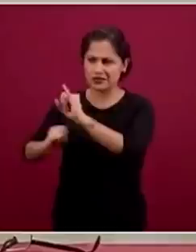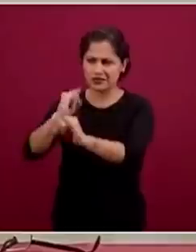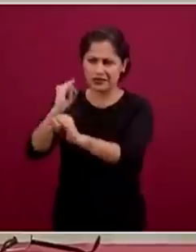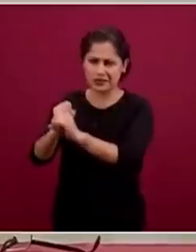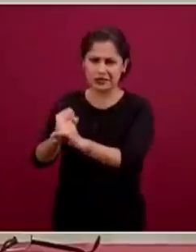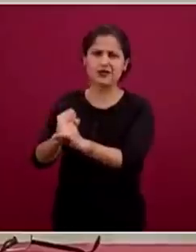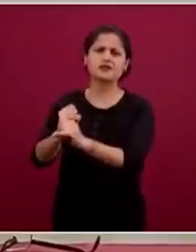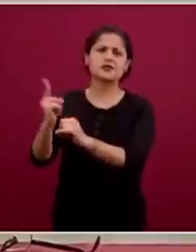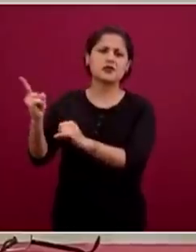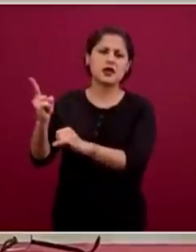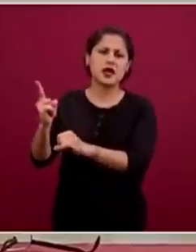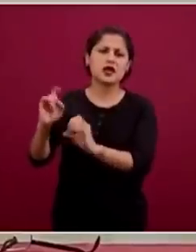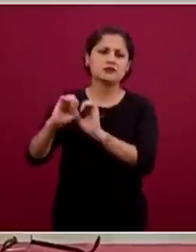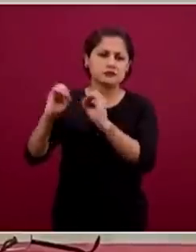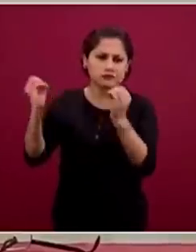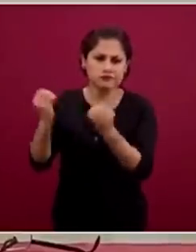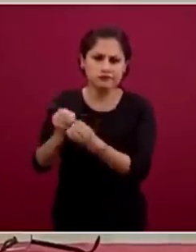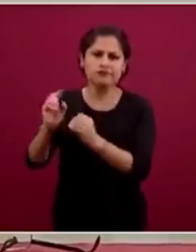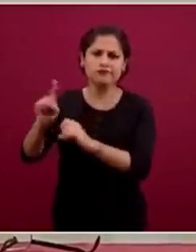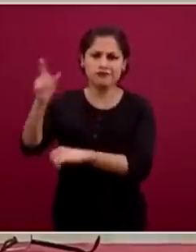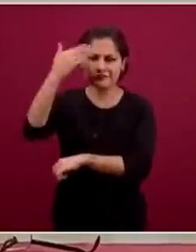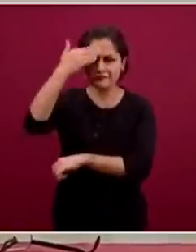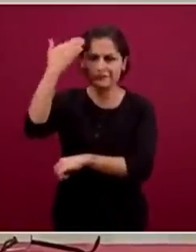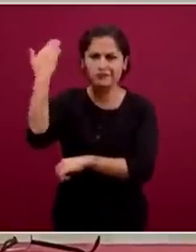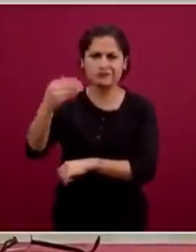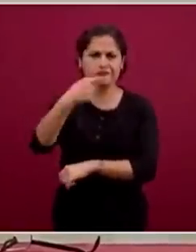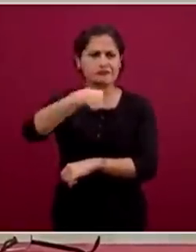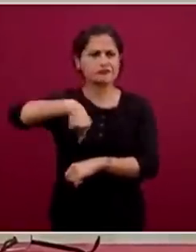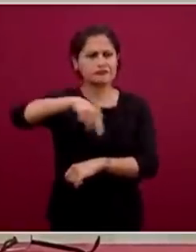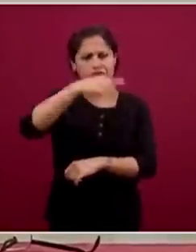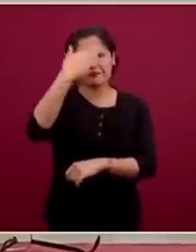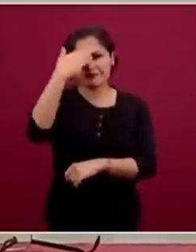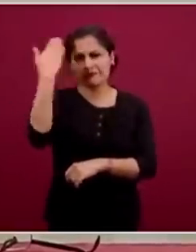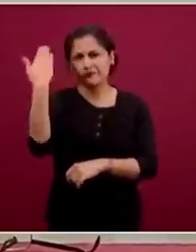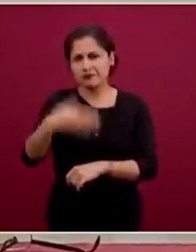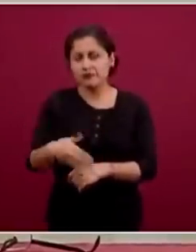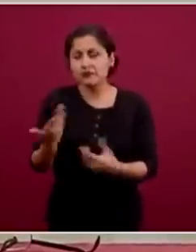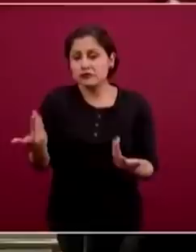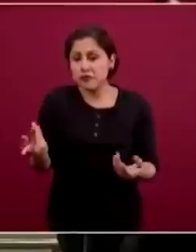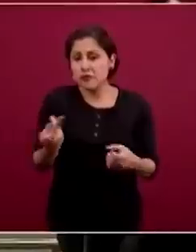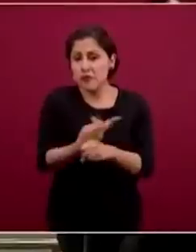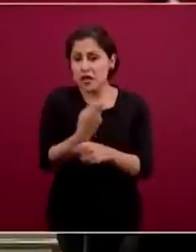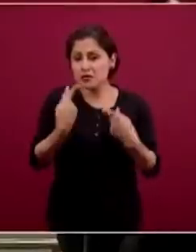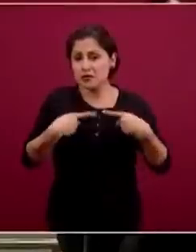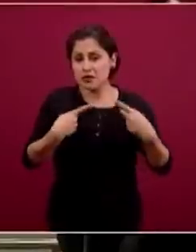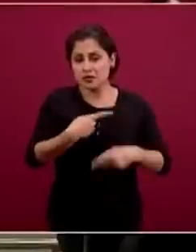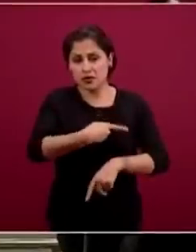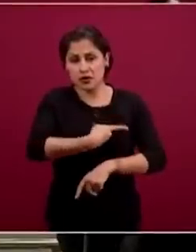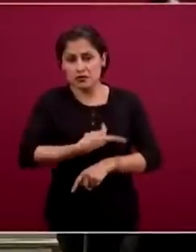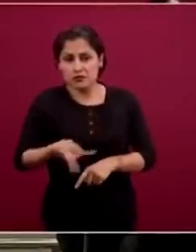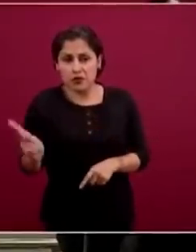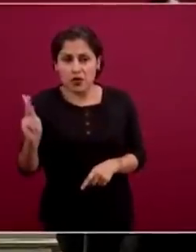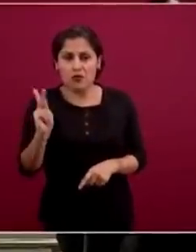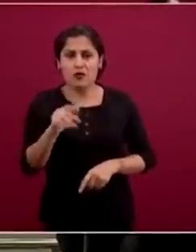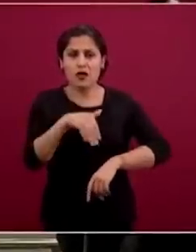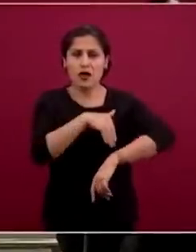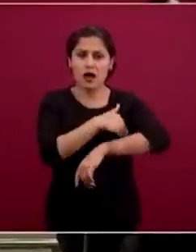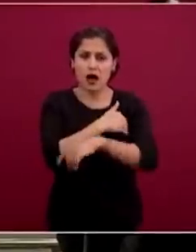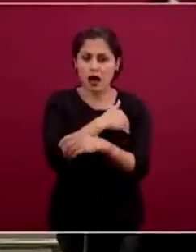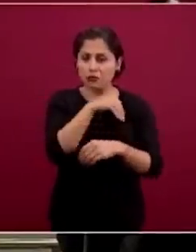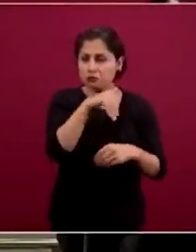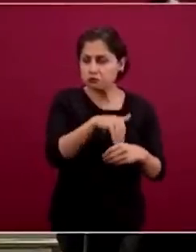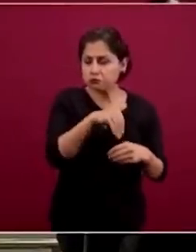la mitad de las personas viven al día, su capacidad de ahorro es mínima. Y desde luego, cuando se suspende la